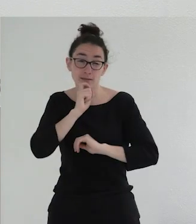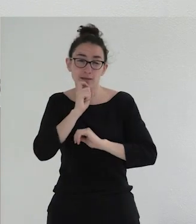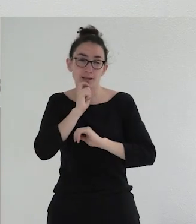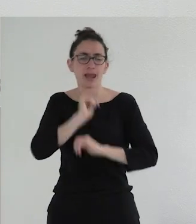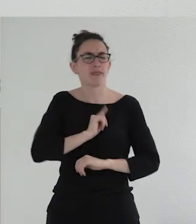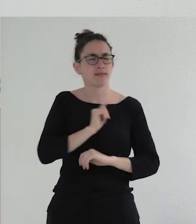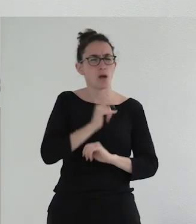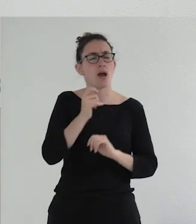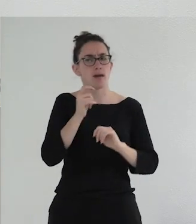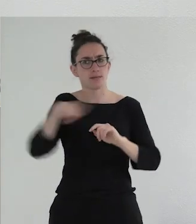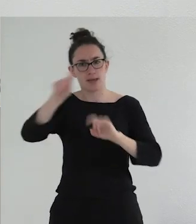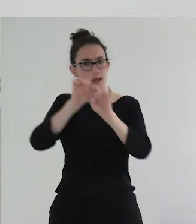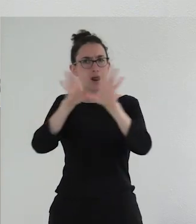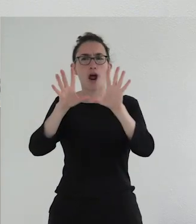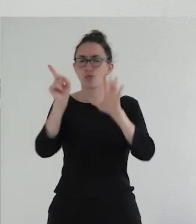No está muy claro.